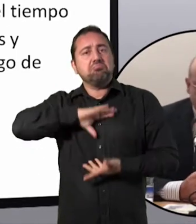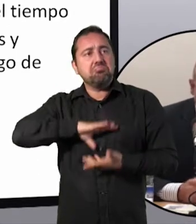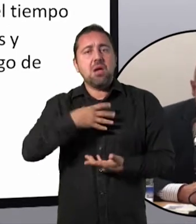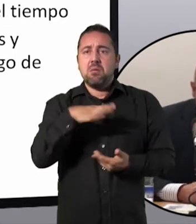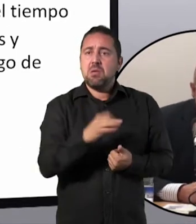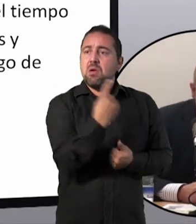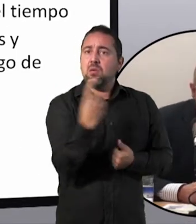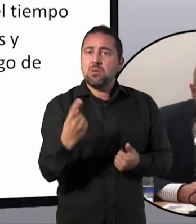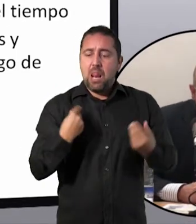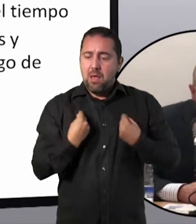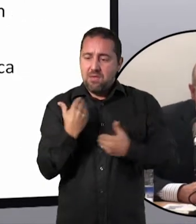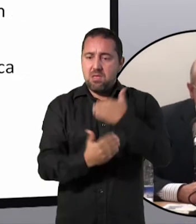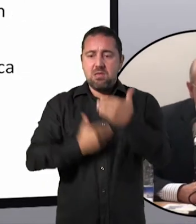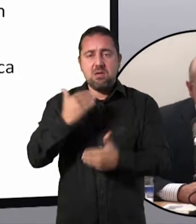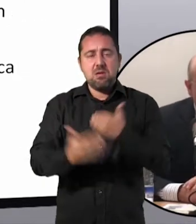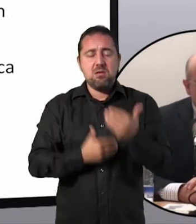vida.